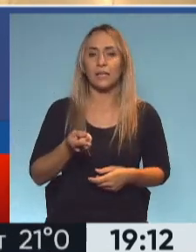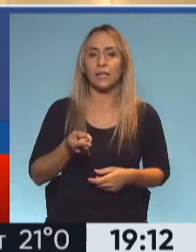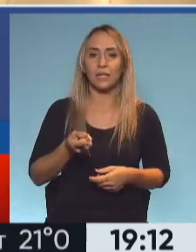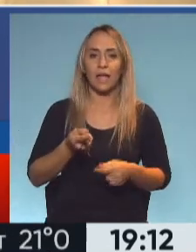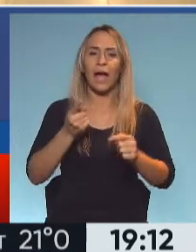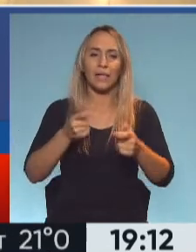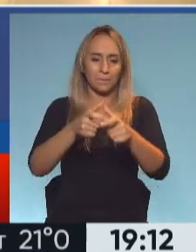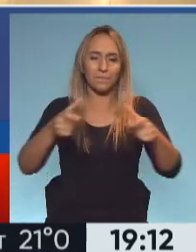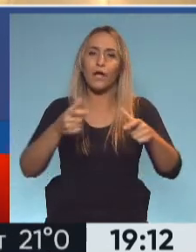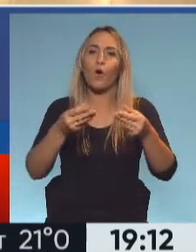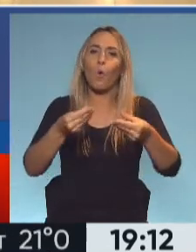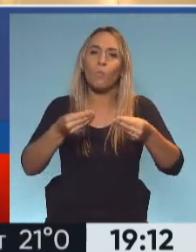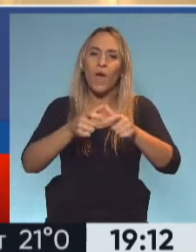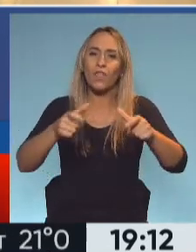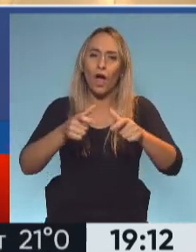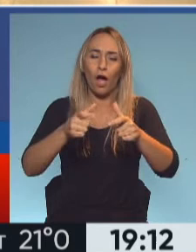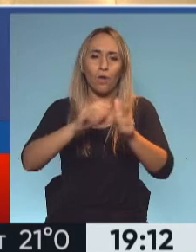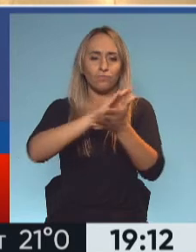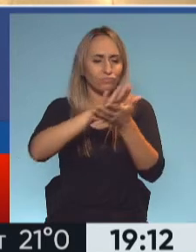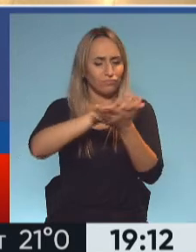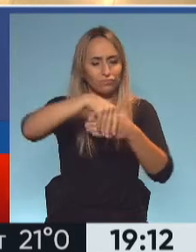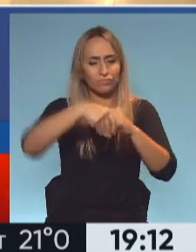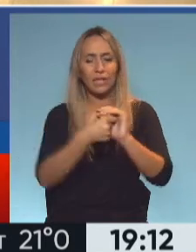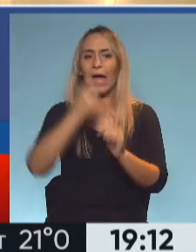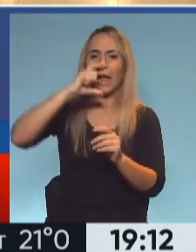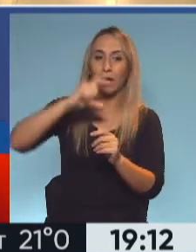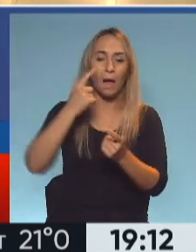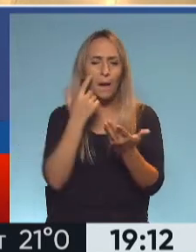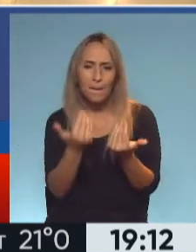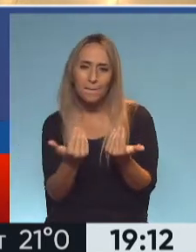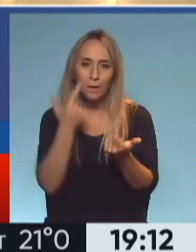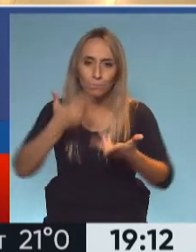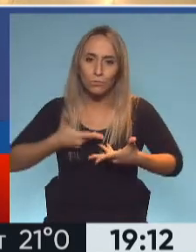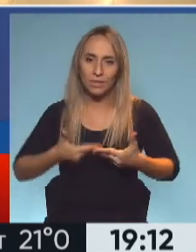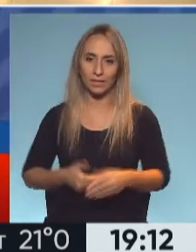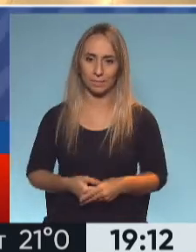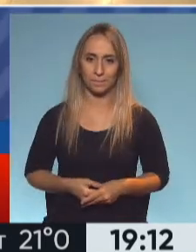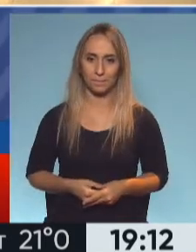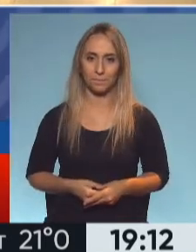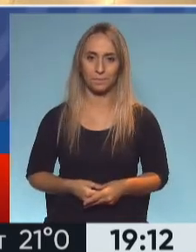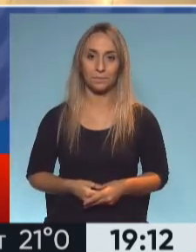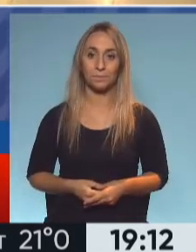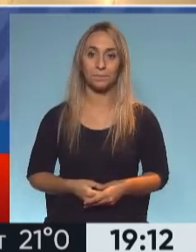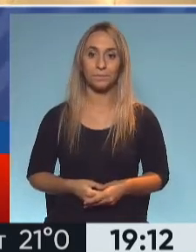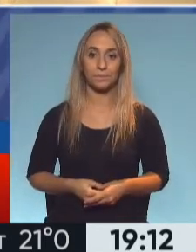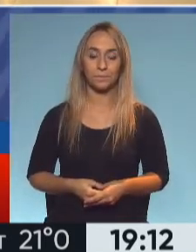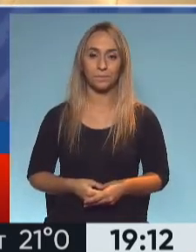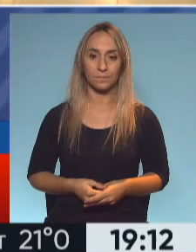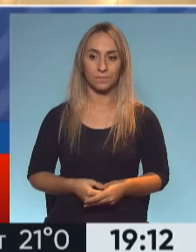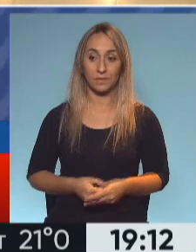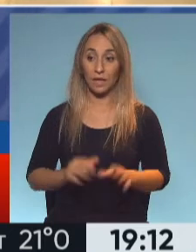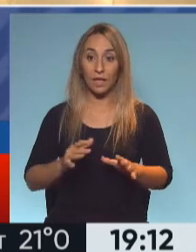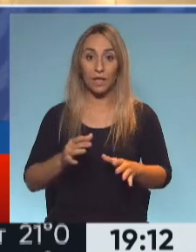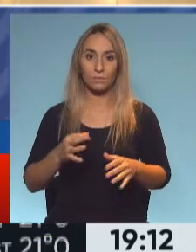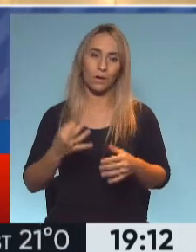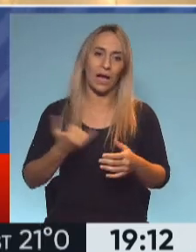Toallas bactericidas, alcohol. A ver, ¿te muestro un poquito? Porque ahora hay que... Además de